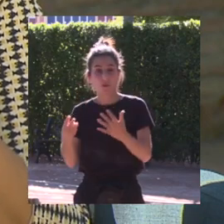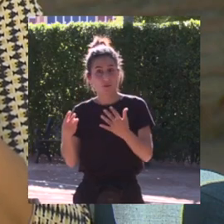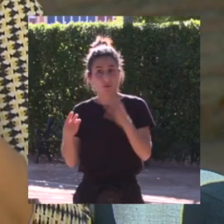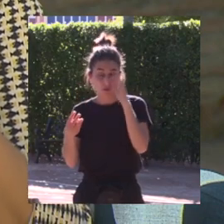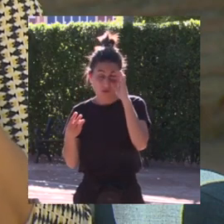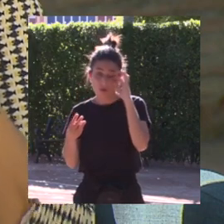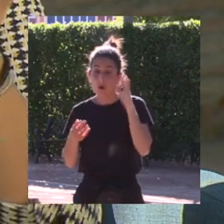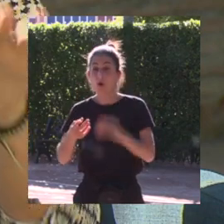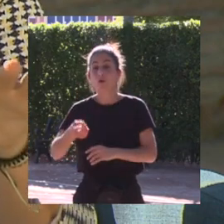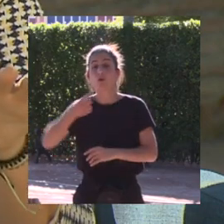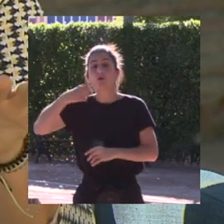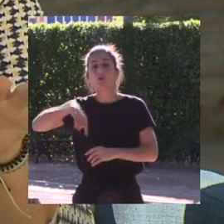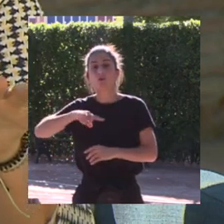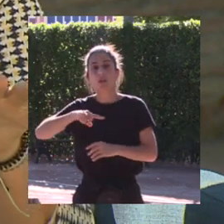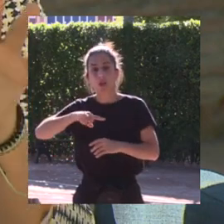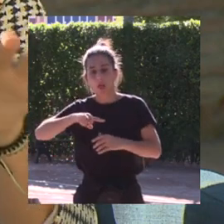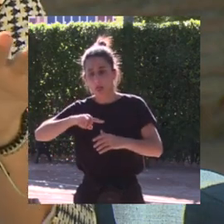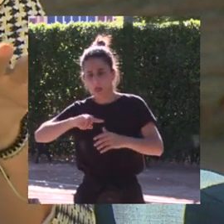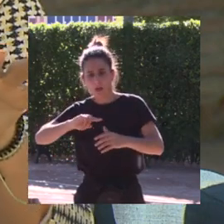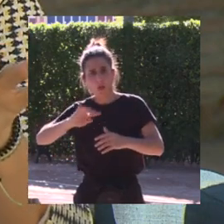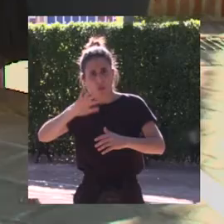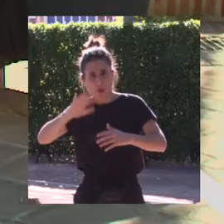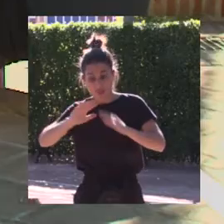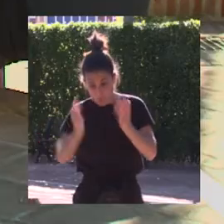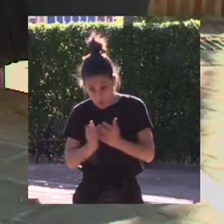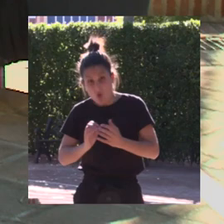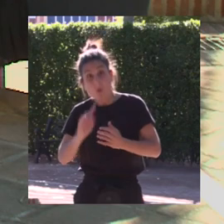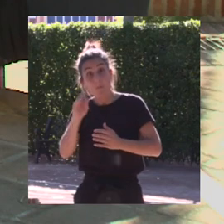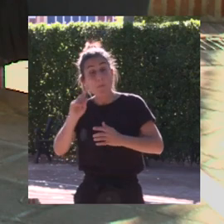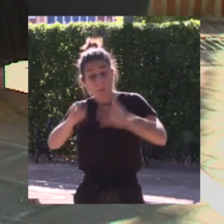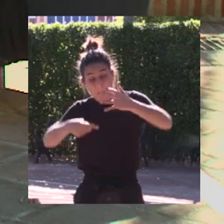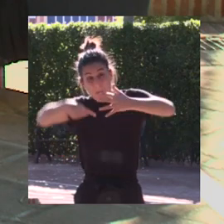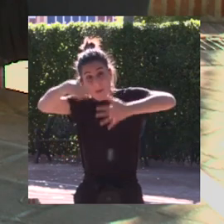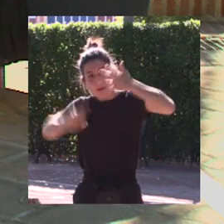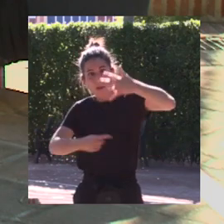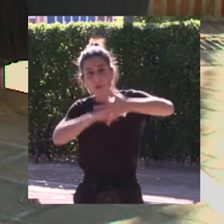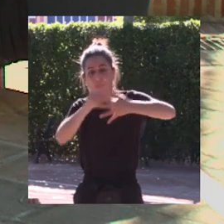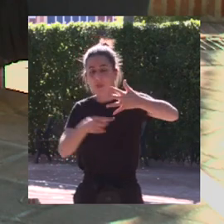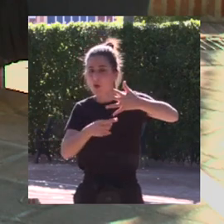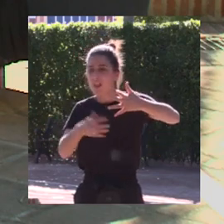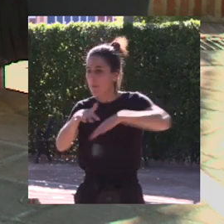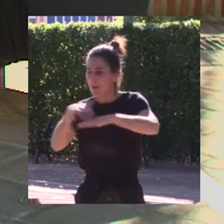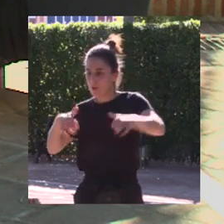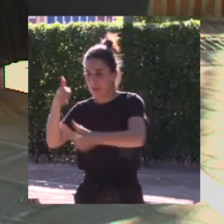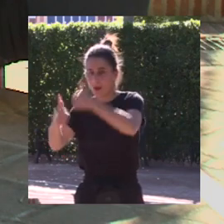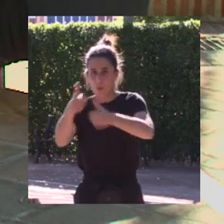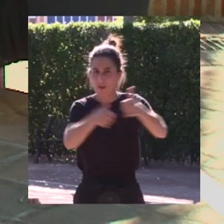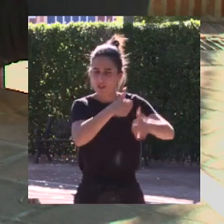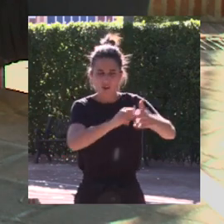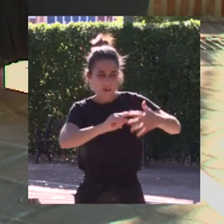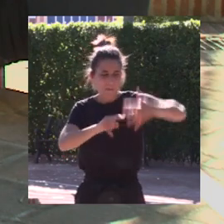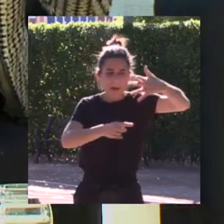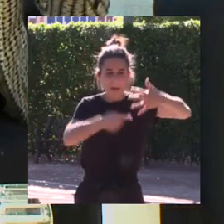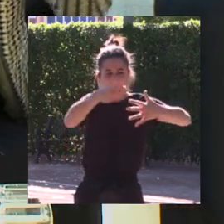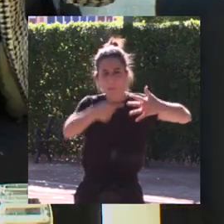estábamos entre los cinco primeros o las cinco primeras del mundo en prácticamente todas las competiciones estábamos ahí